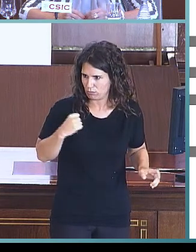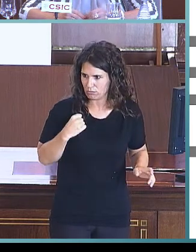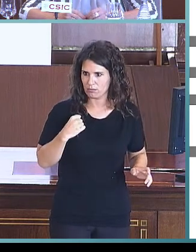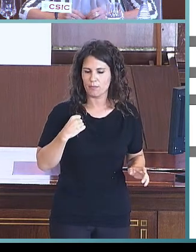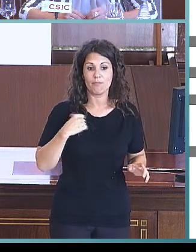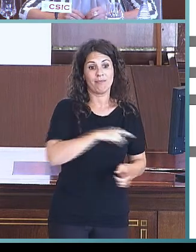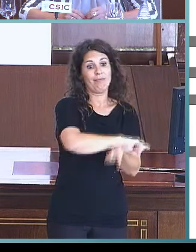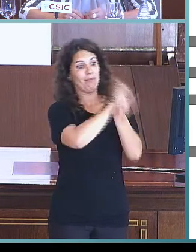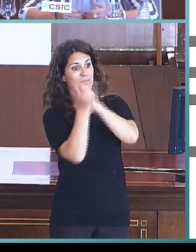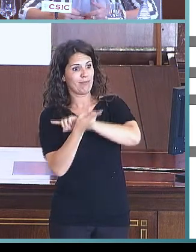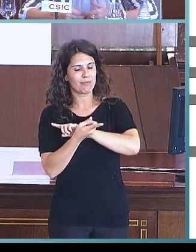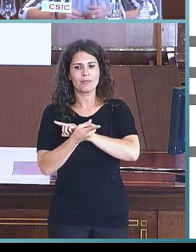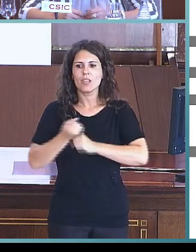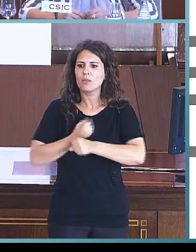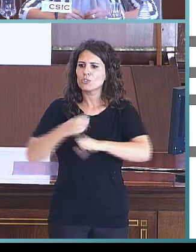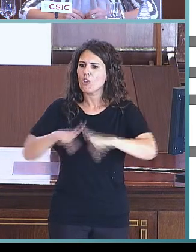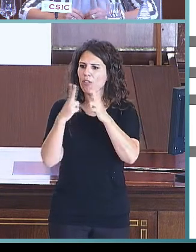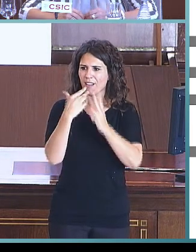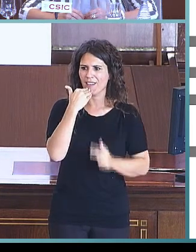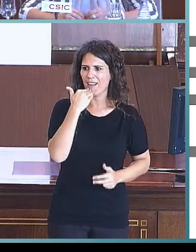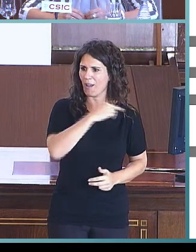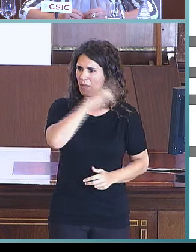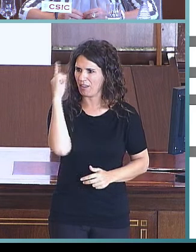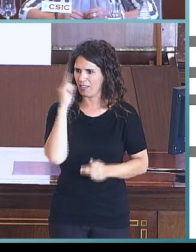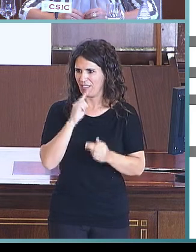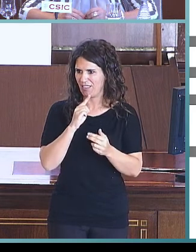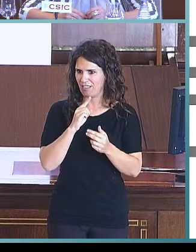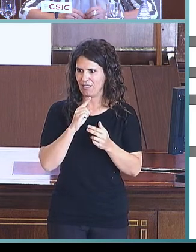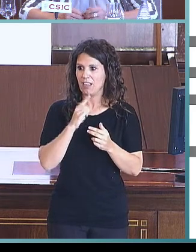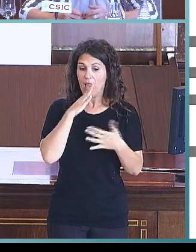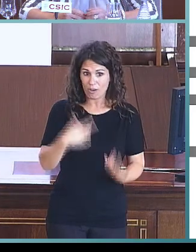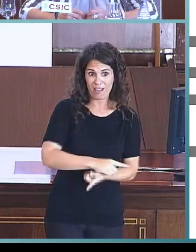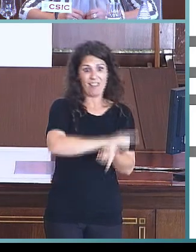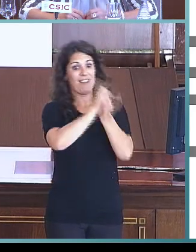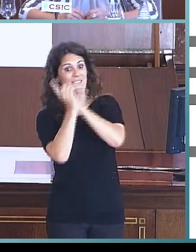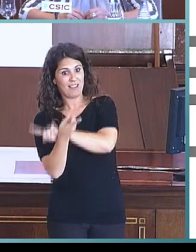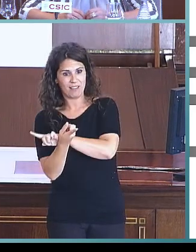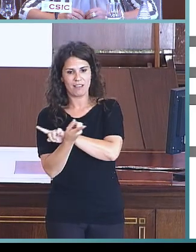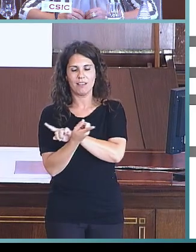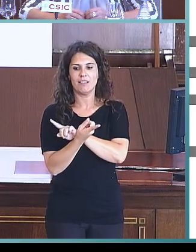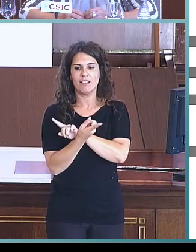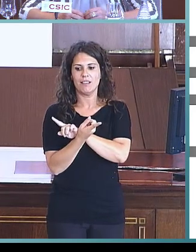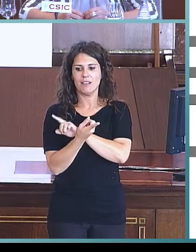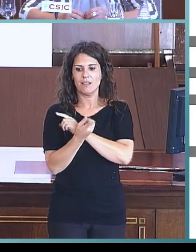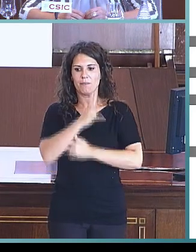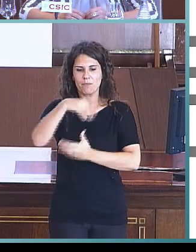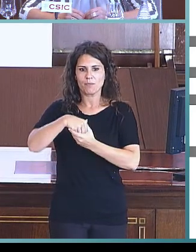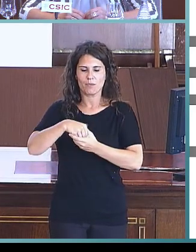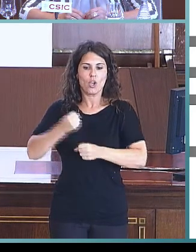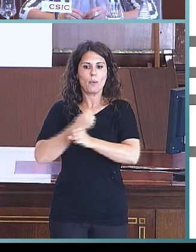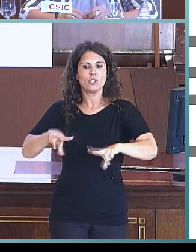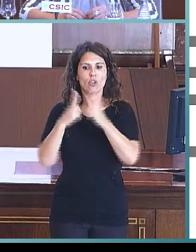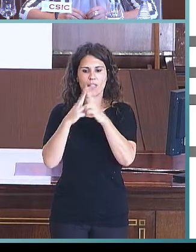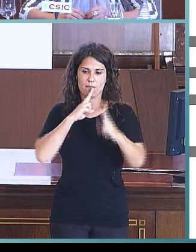pasó a la obra social de Caja Madrid y en la actualidad es obra social, es de la obra social y monte de piedad de